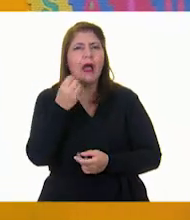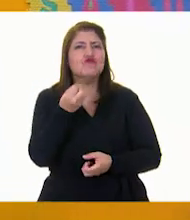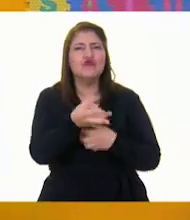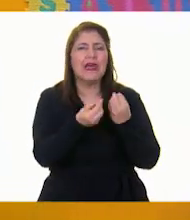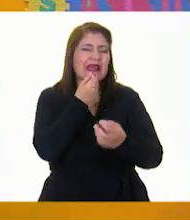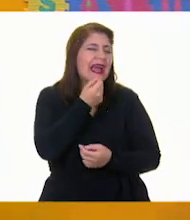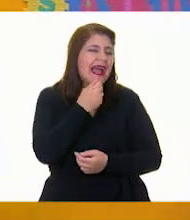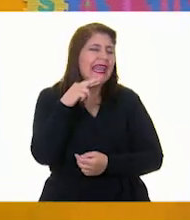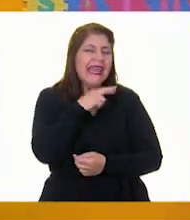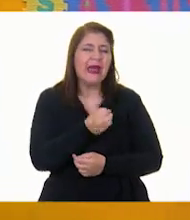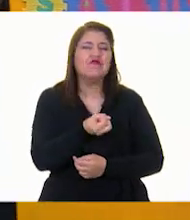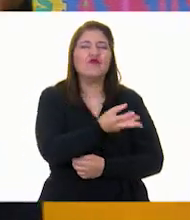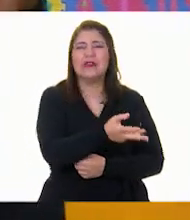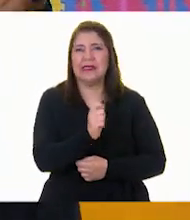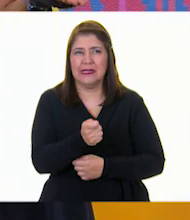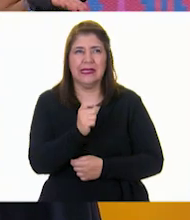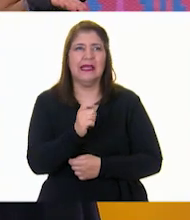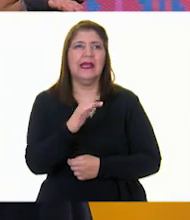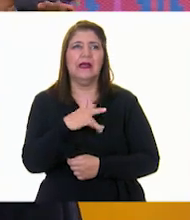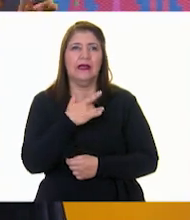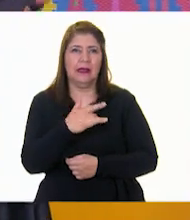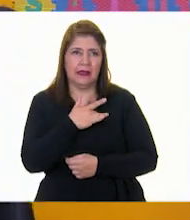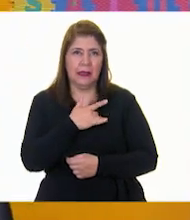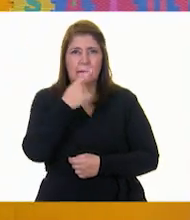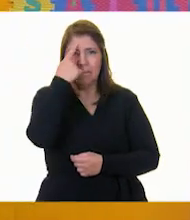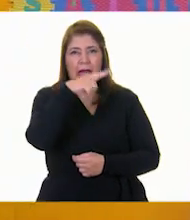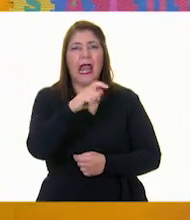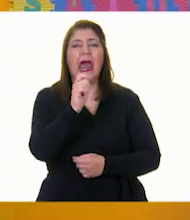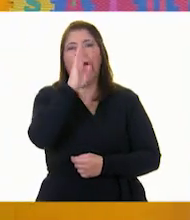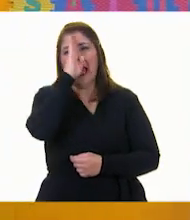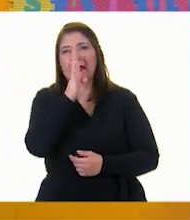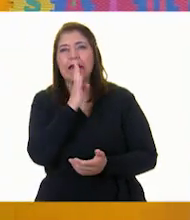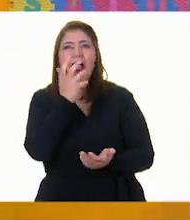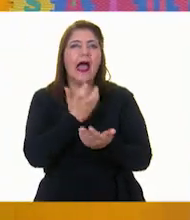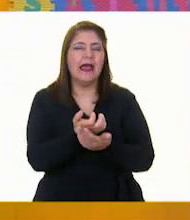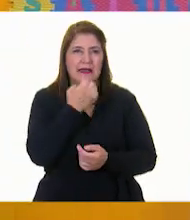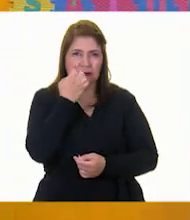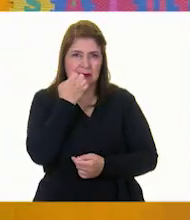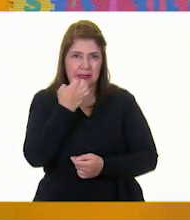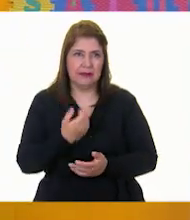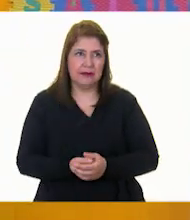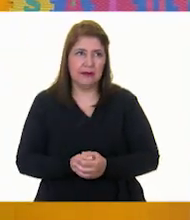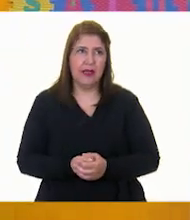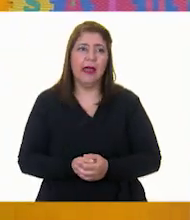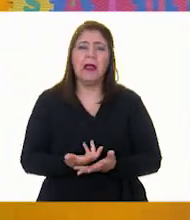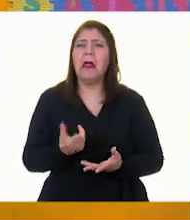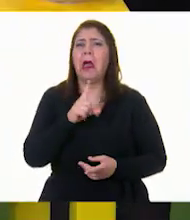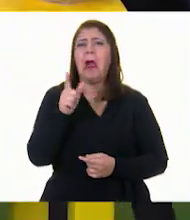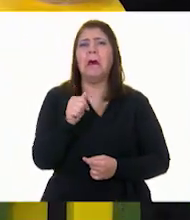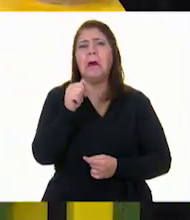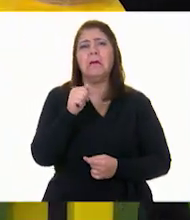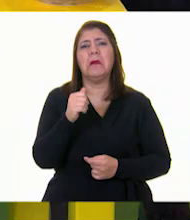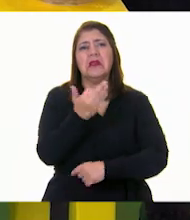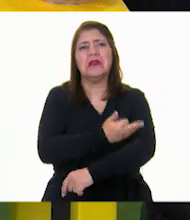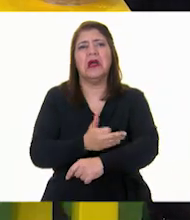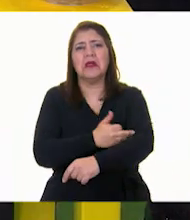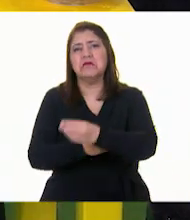rapidito, se los mandan de refrigerio para el recreo y lo comen por las tardes.